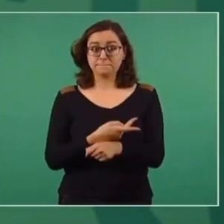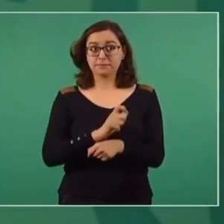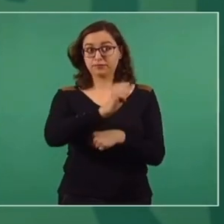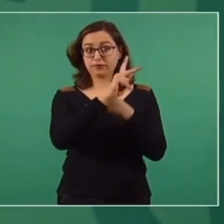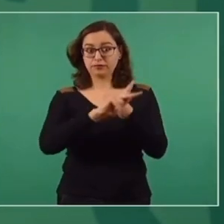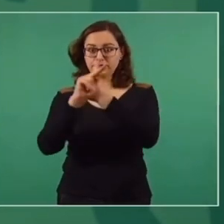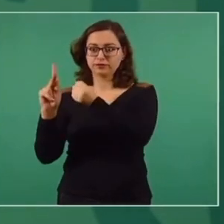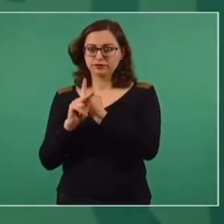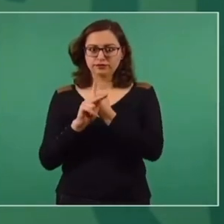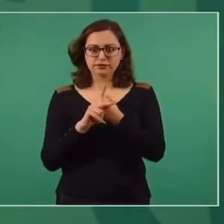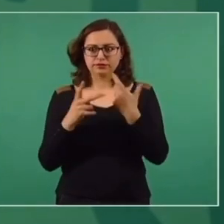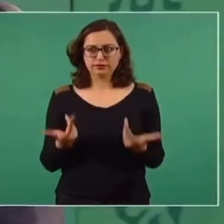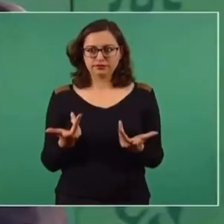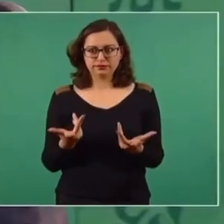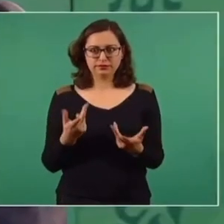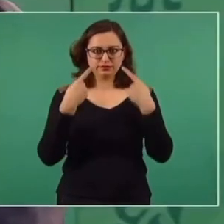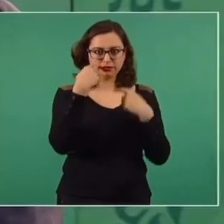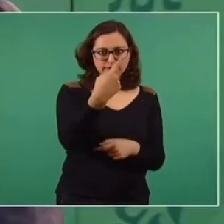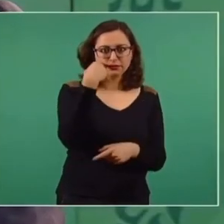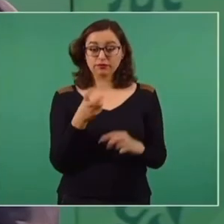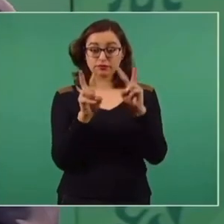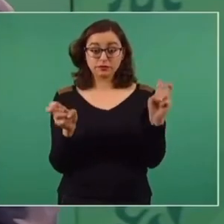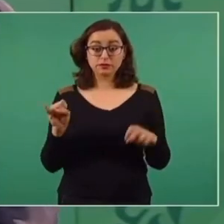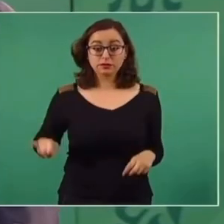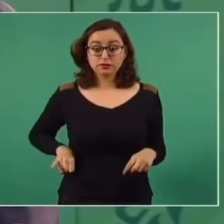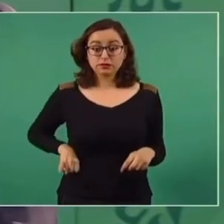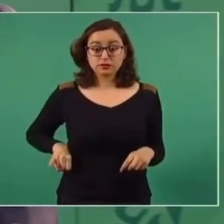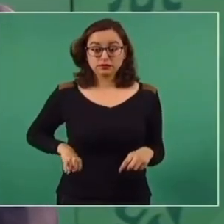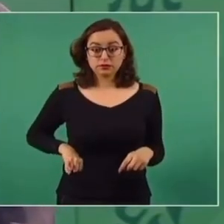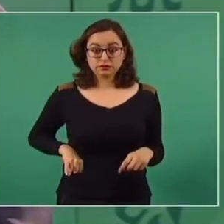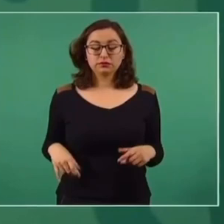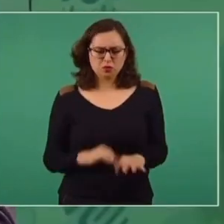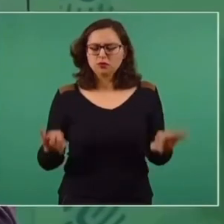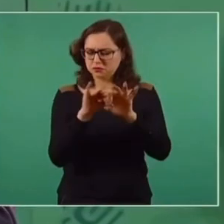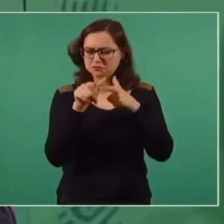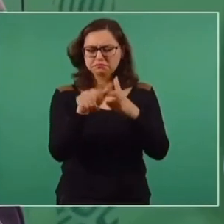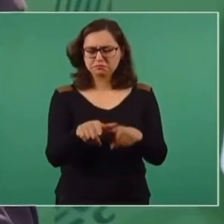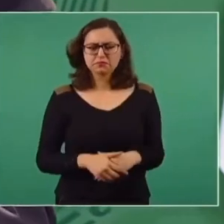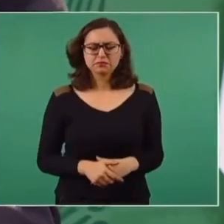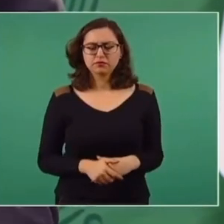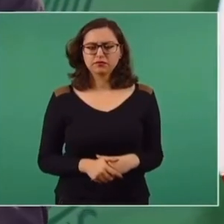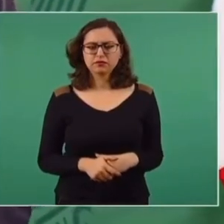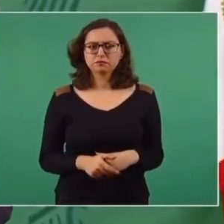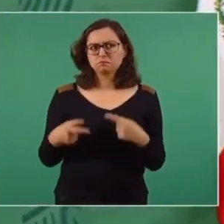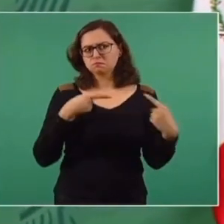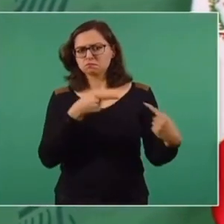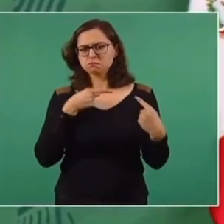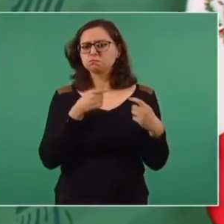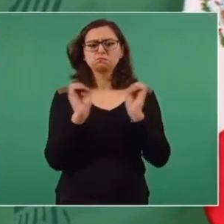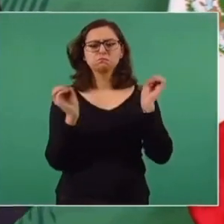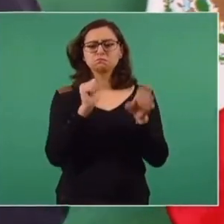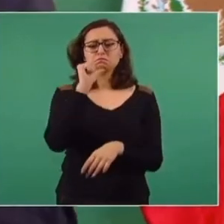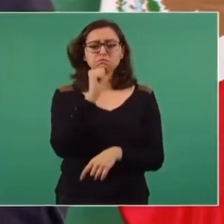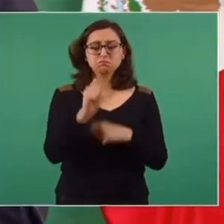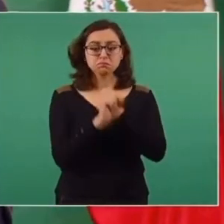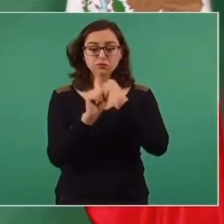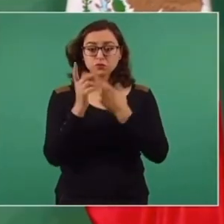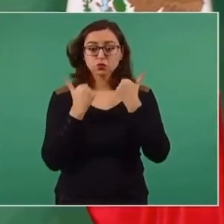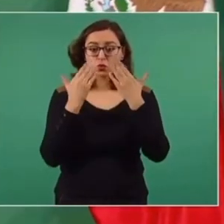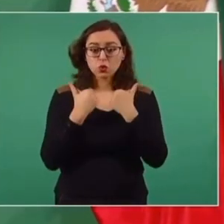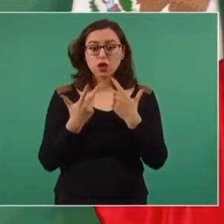evidente, notorio de Asia. El tratado que tiene que ver con lo mismo, no hay conflictos de